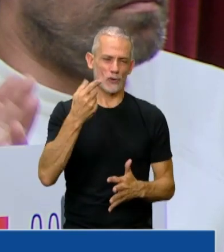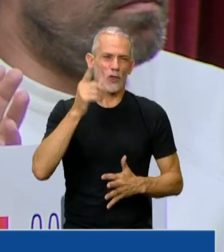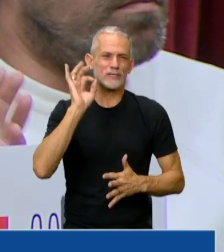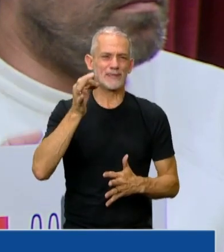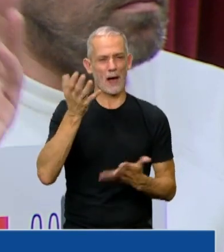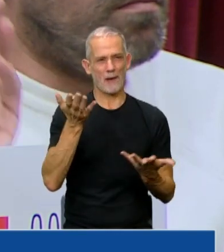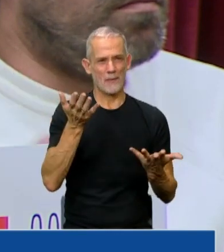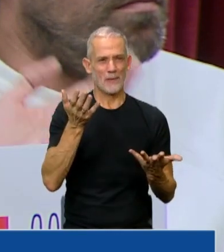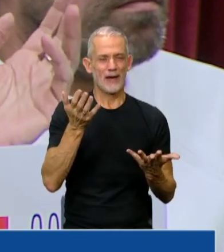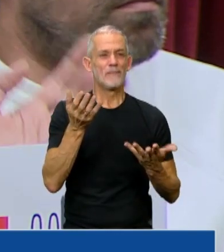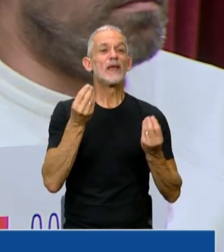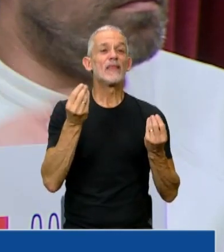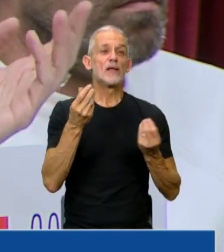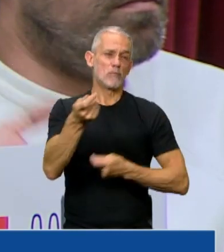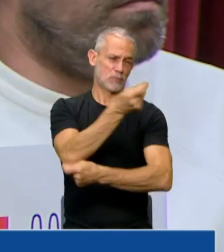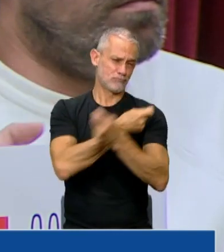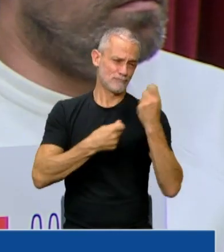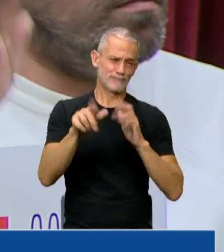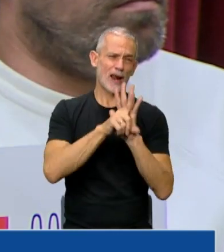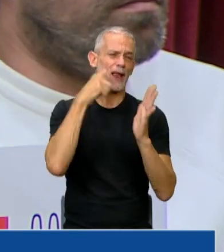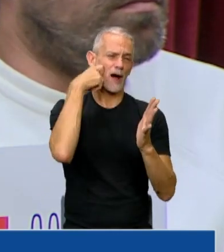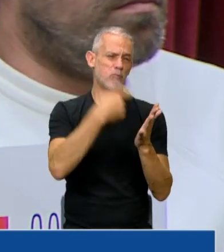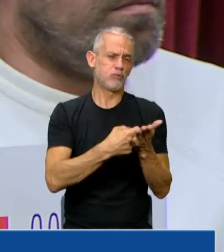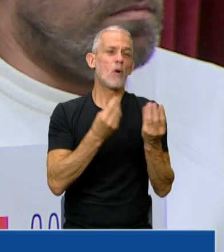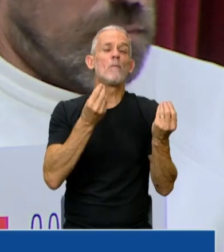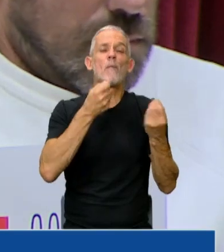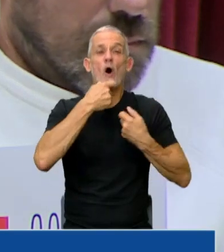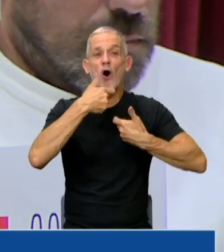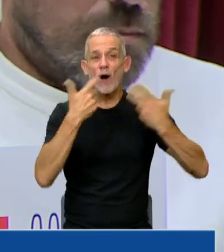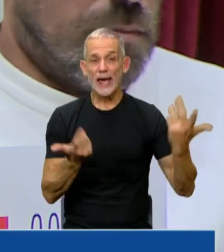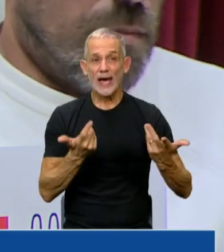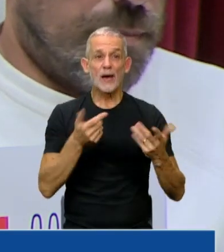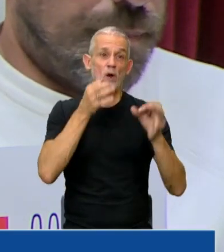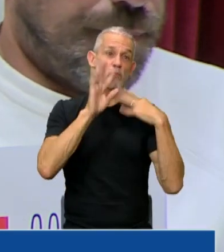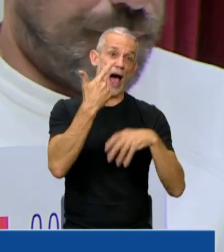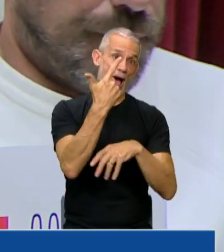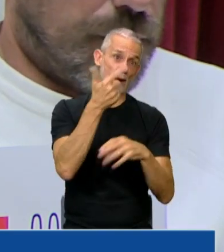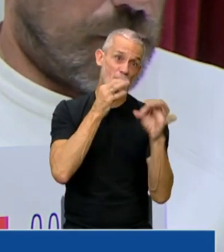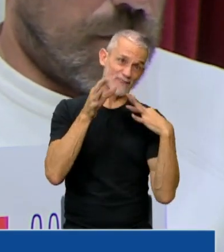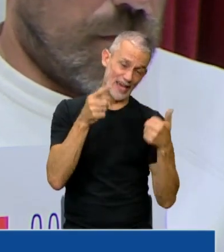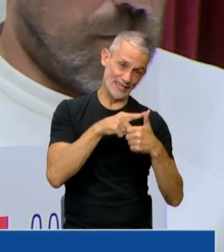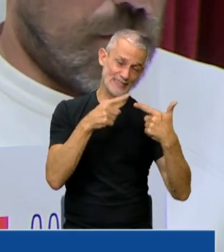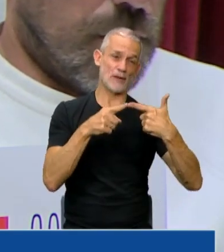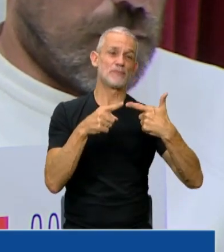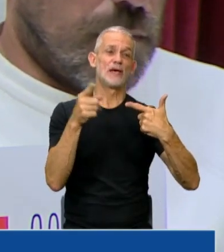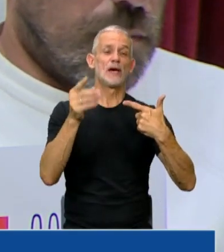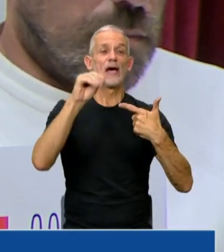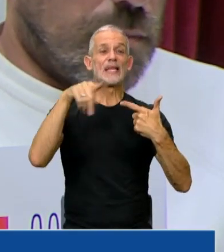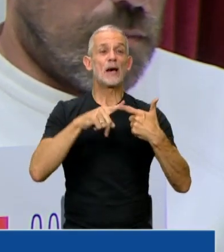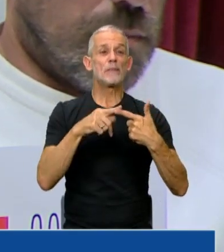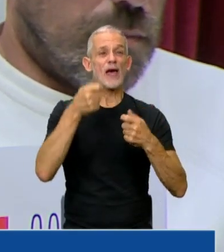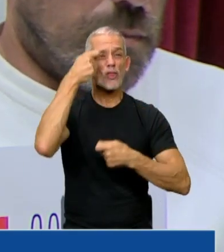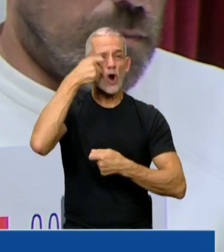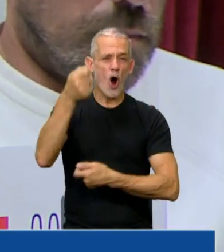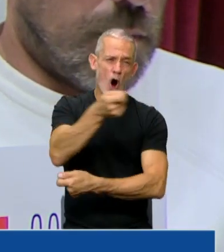distraído de actividades ilícitas como la venta de armas, como el